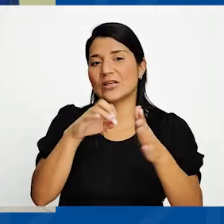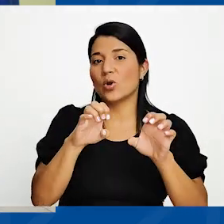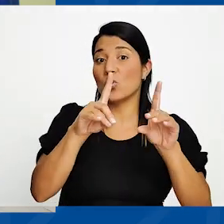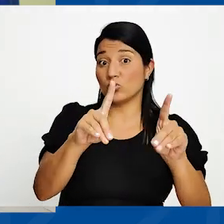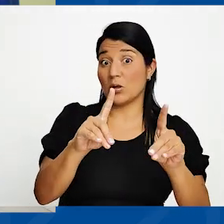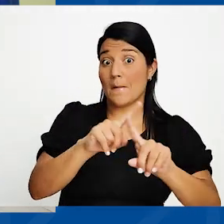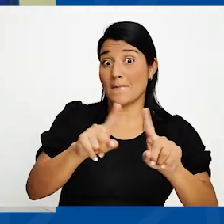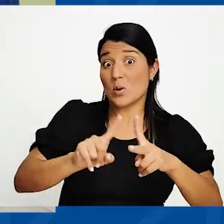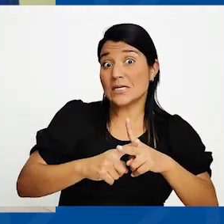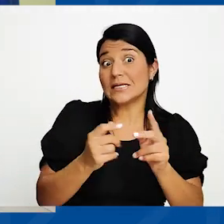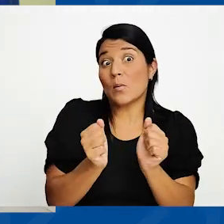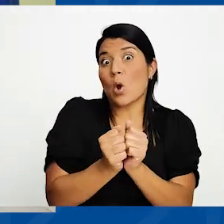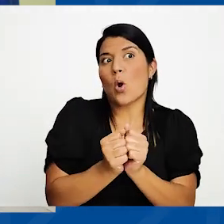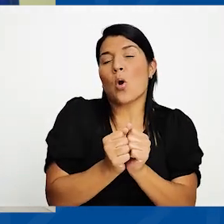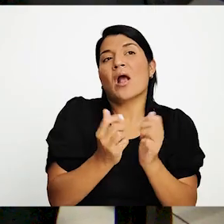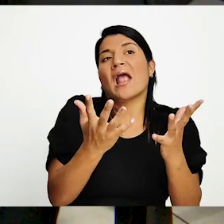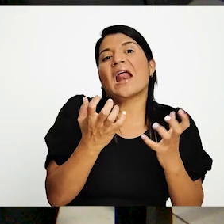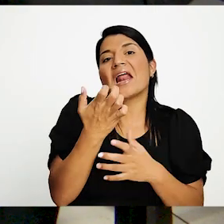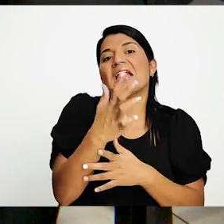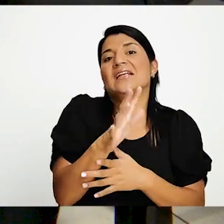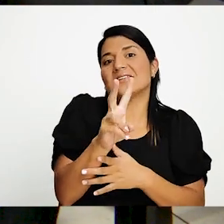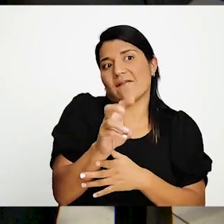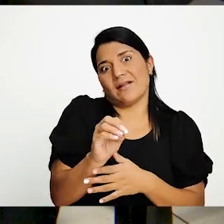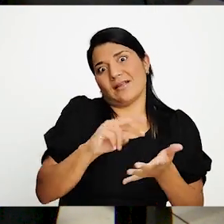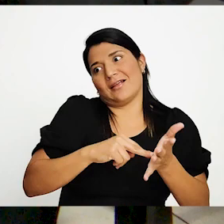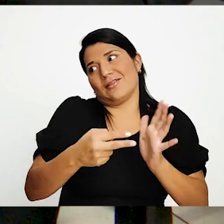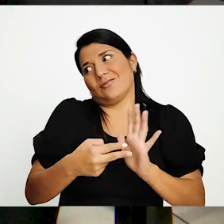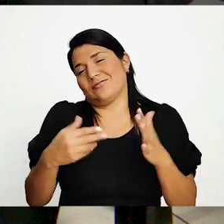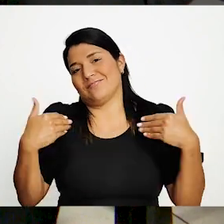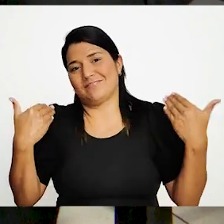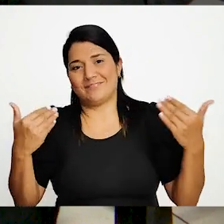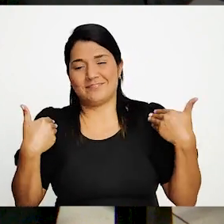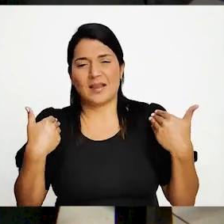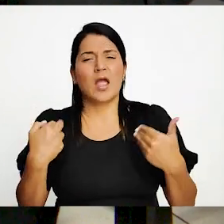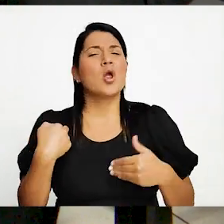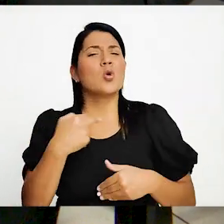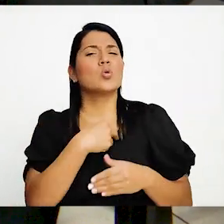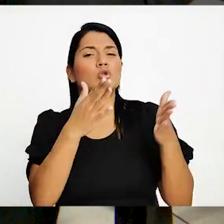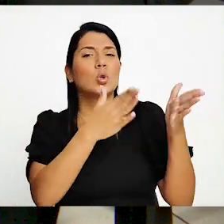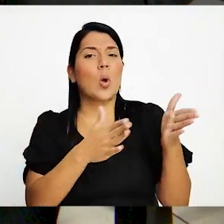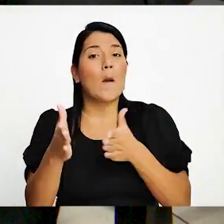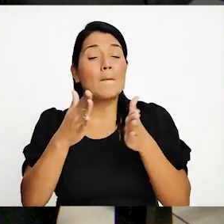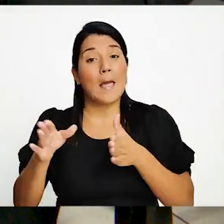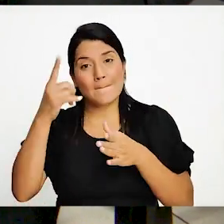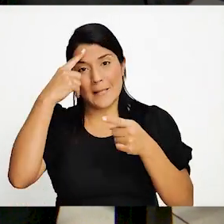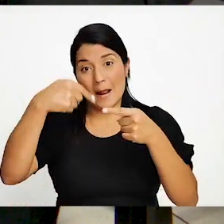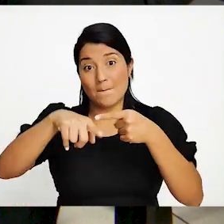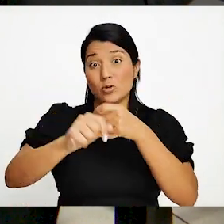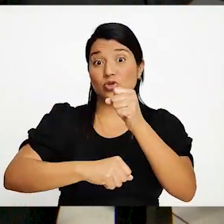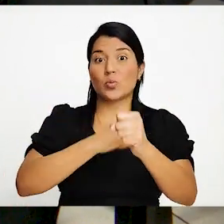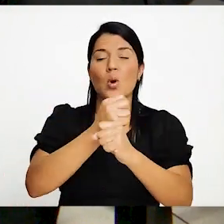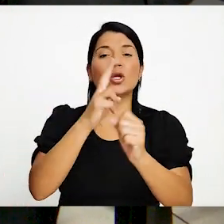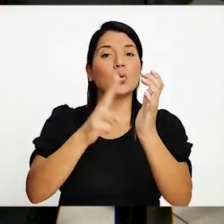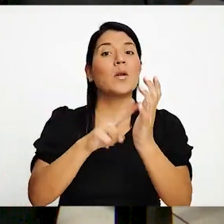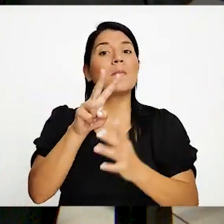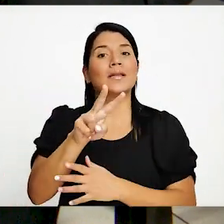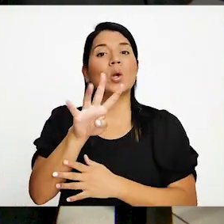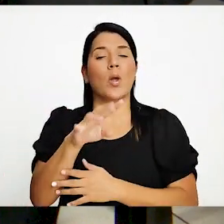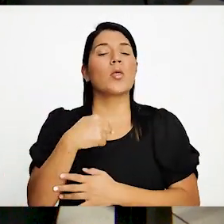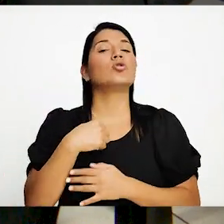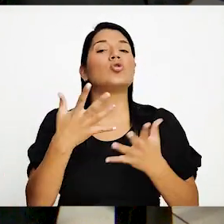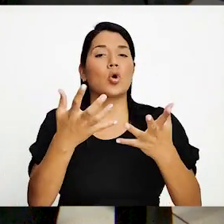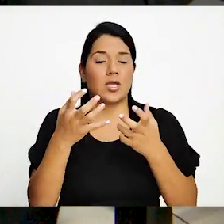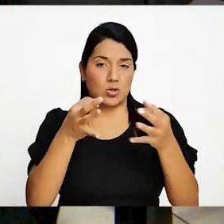con una idea de 15 a 20. Entonces estamos súper contentos. La proyección del 2024, eso sí, quisiera explicar que estamos muy interesados